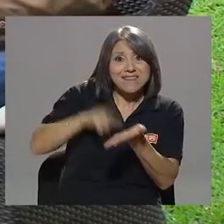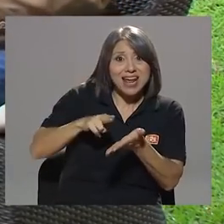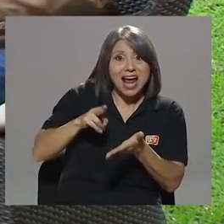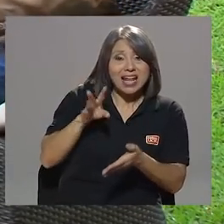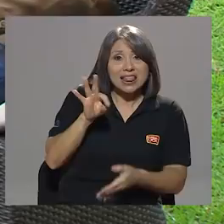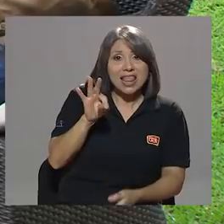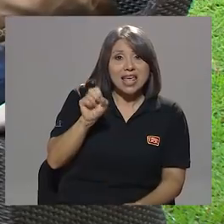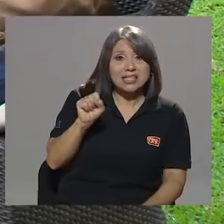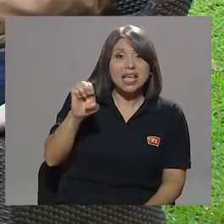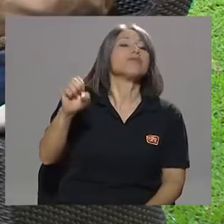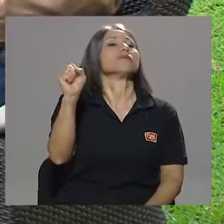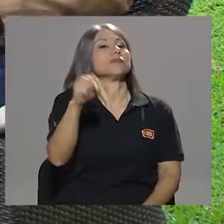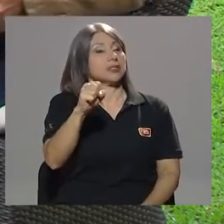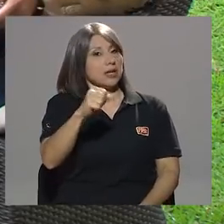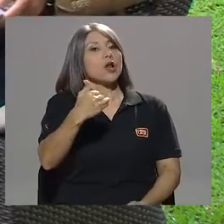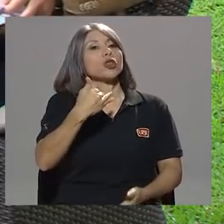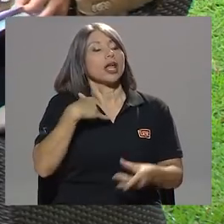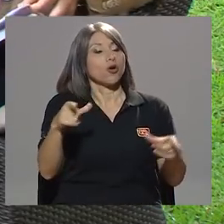sí lo tengo certificado.